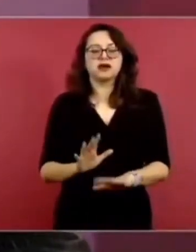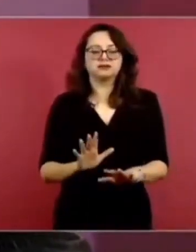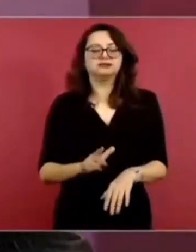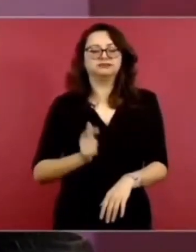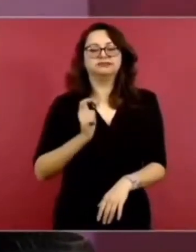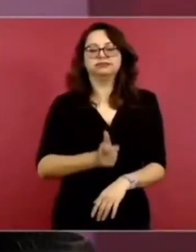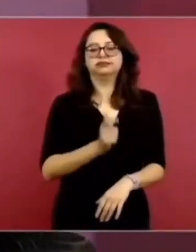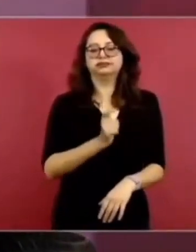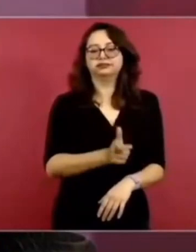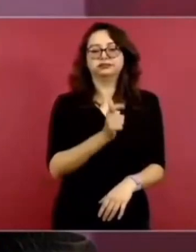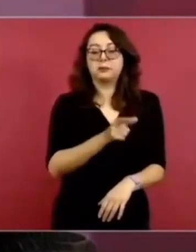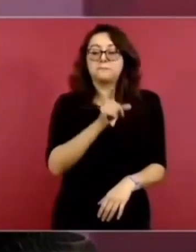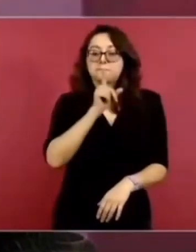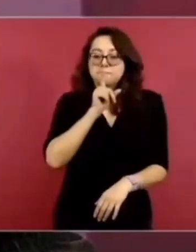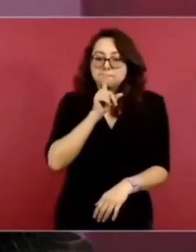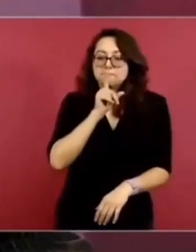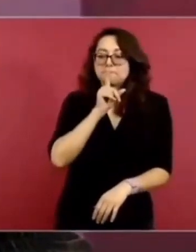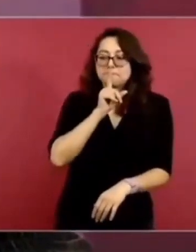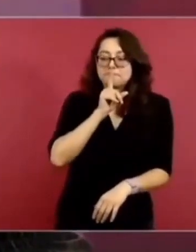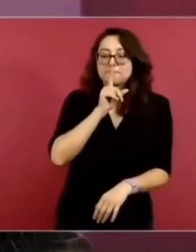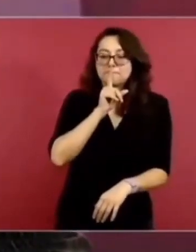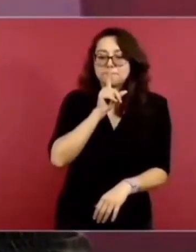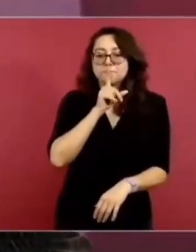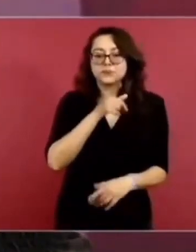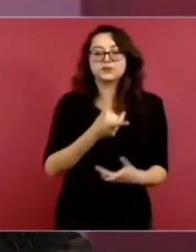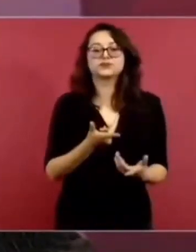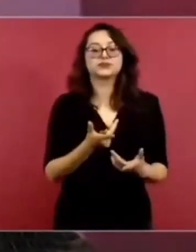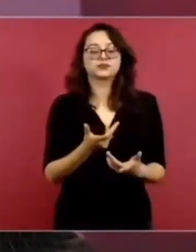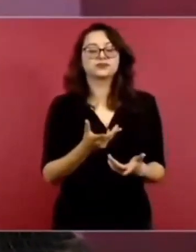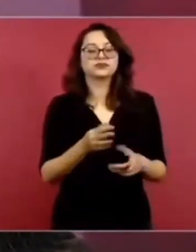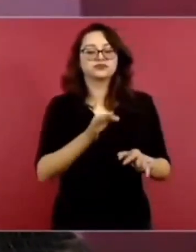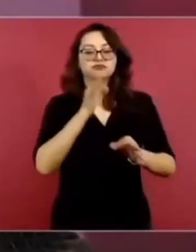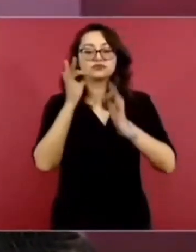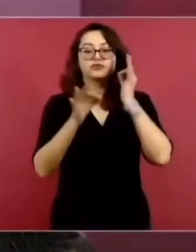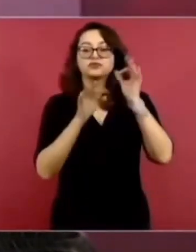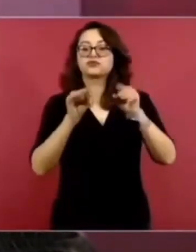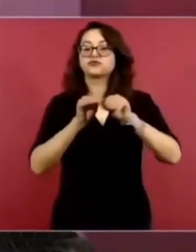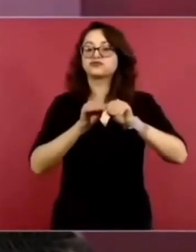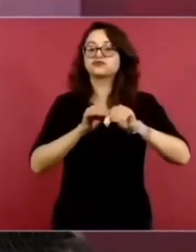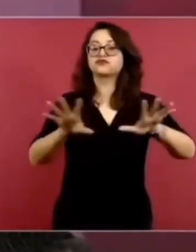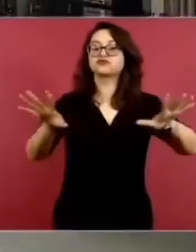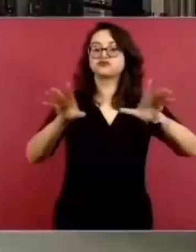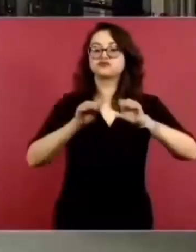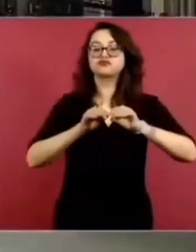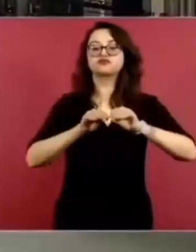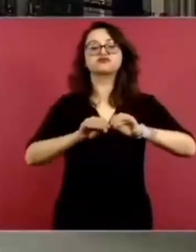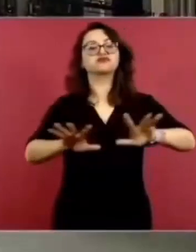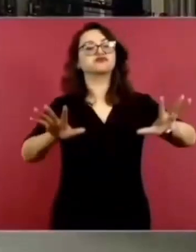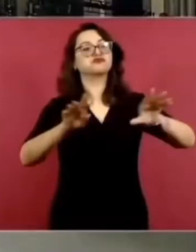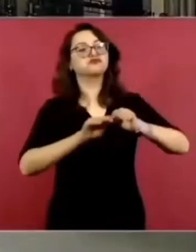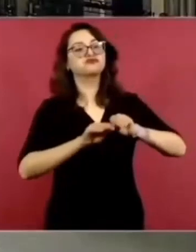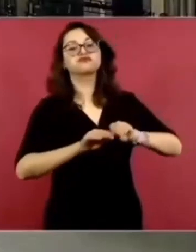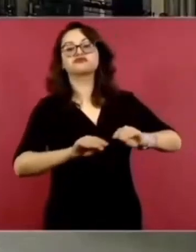para transmitir como voceros